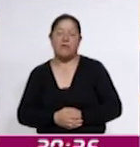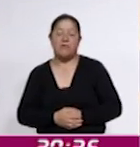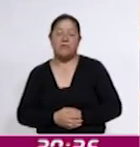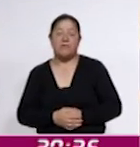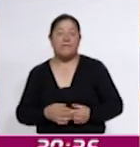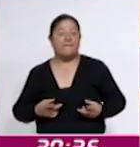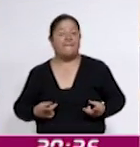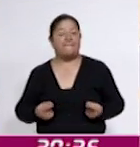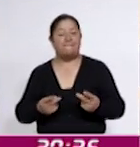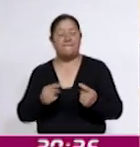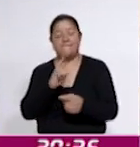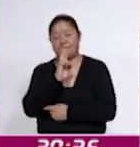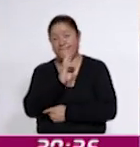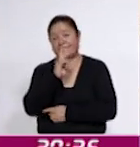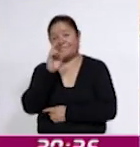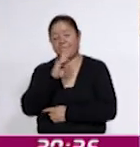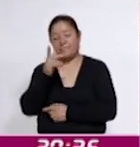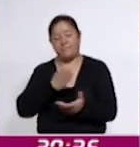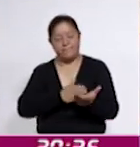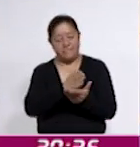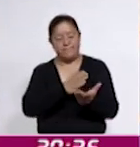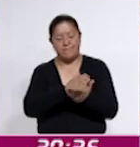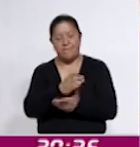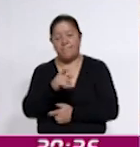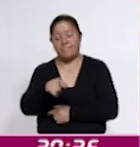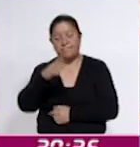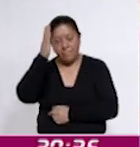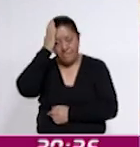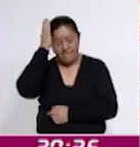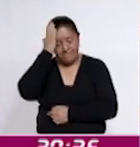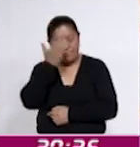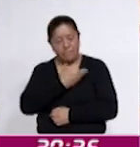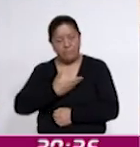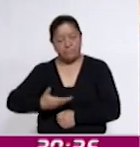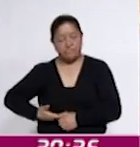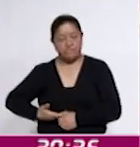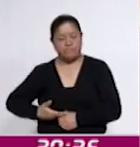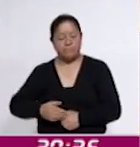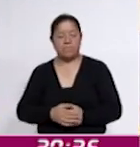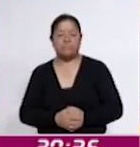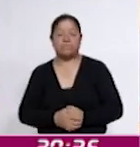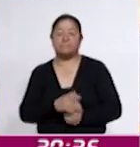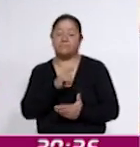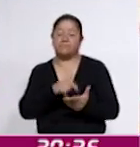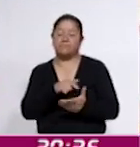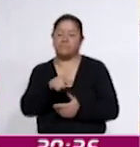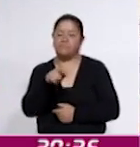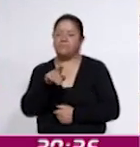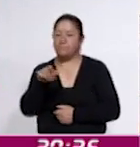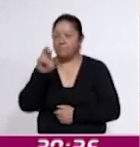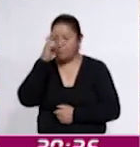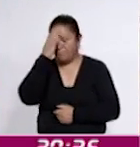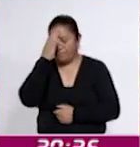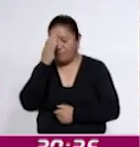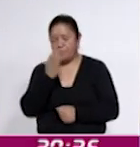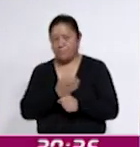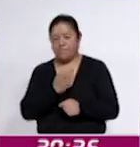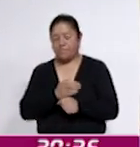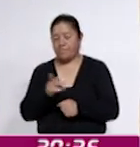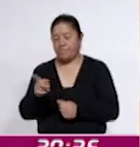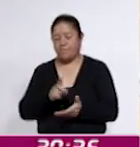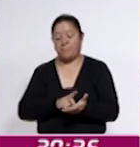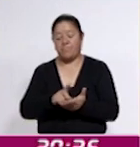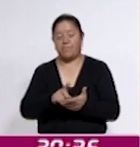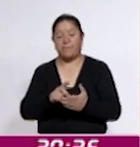eficacia y accesibilidad de los Ombudsperson locales, pues reconoció que actualmente los organismos defensores de